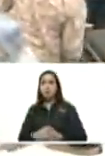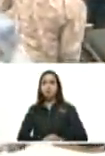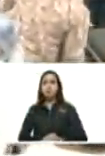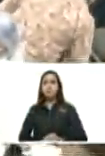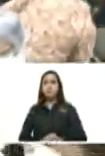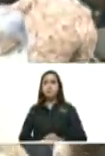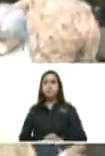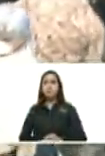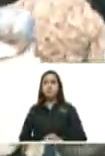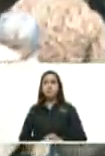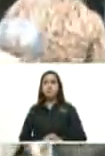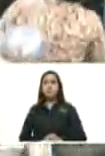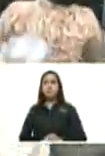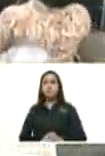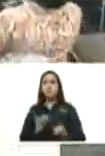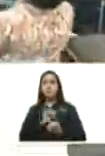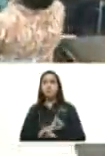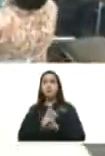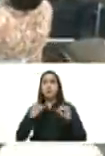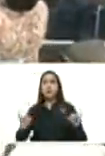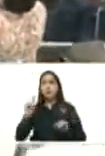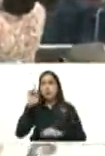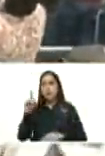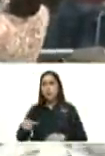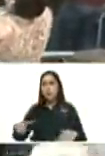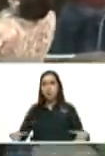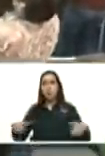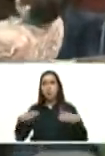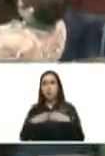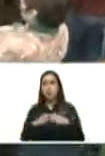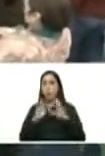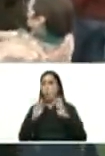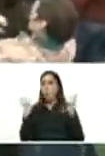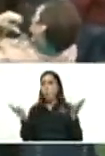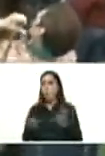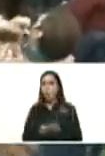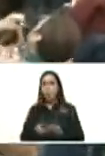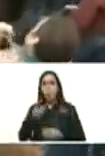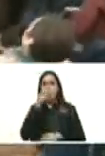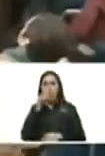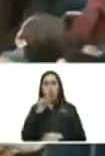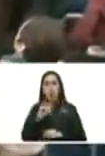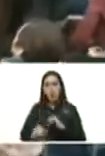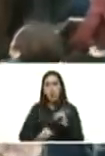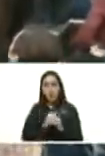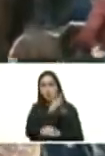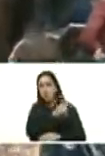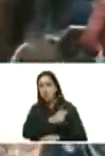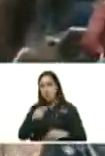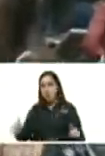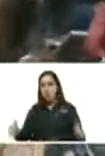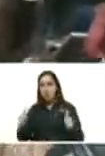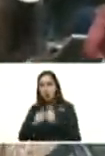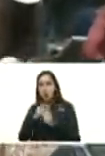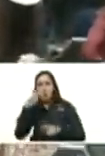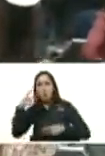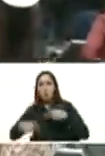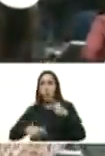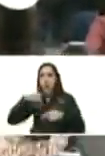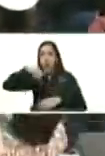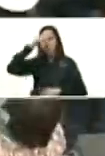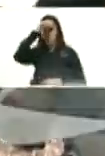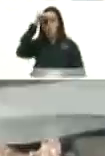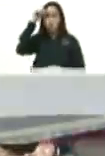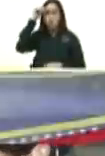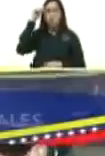así culmina esta reunión del presidente Nicolás Maduro y las delegaciones de la Aveduría Internacional que acompaña el proceso comisial de este domingo 21